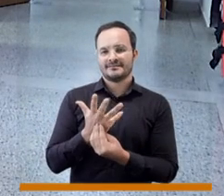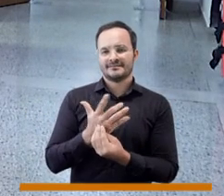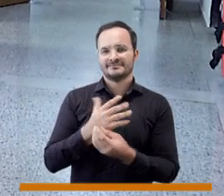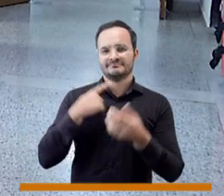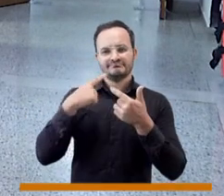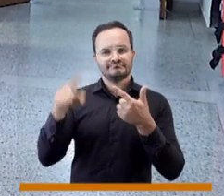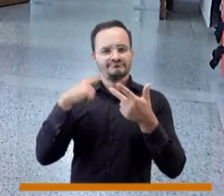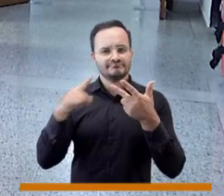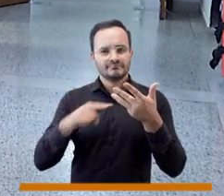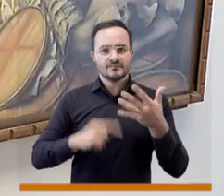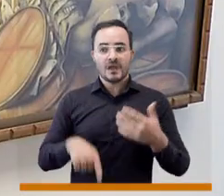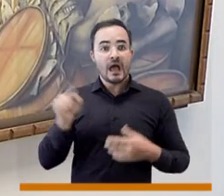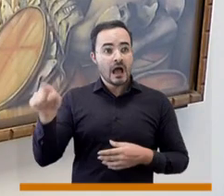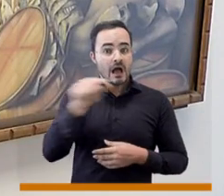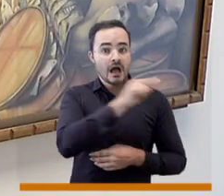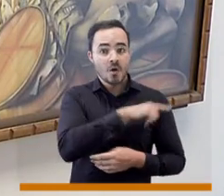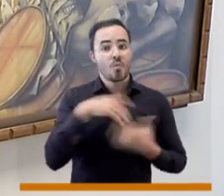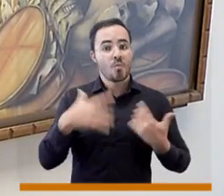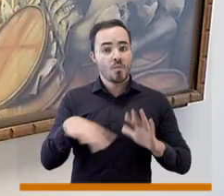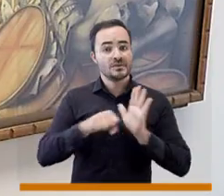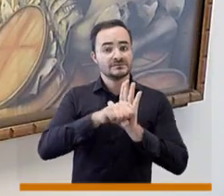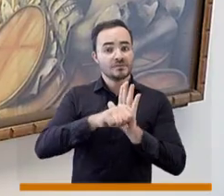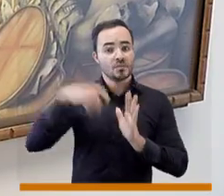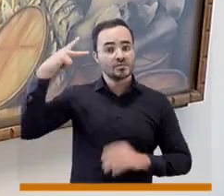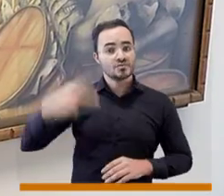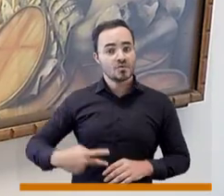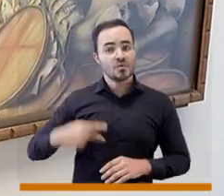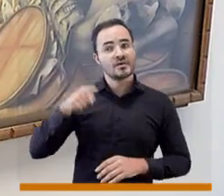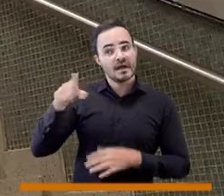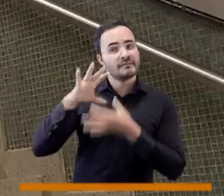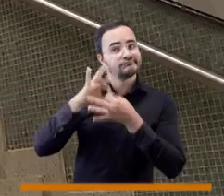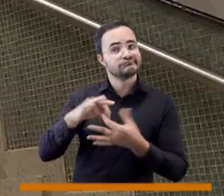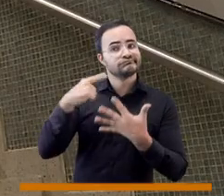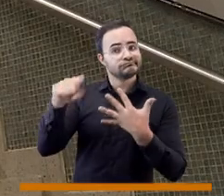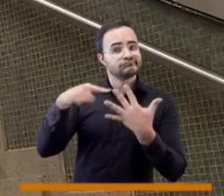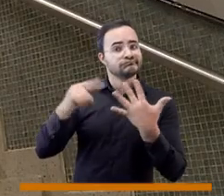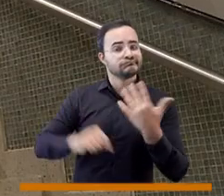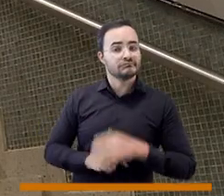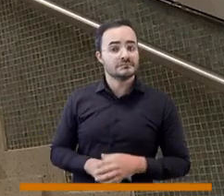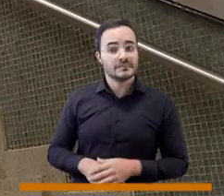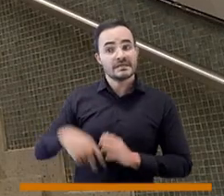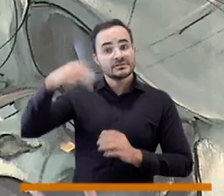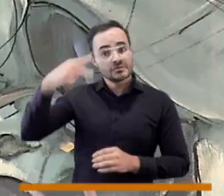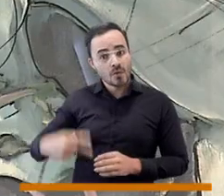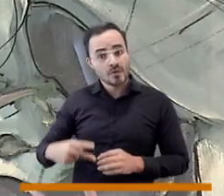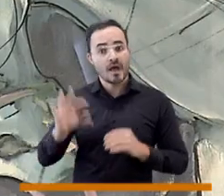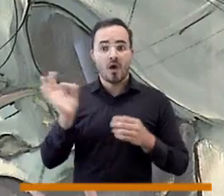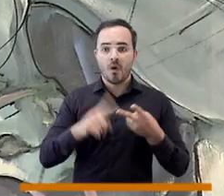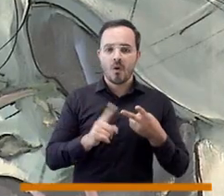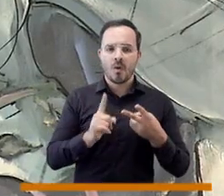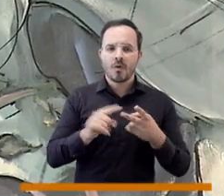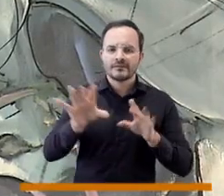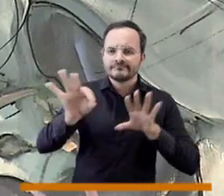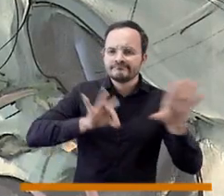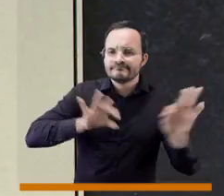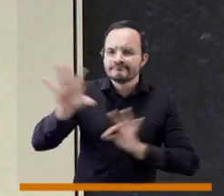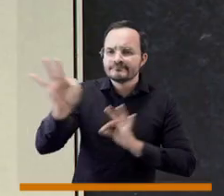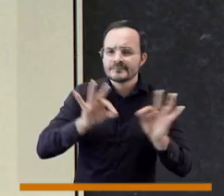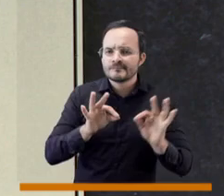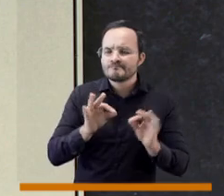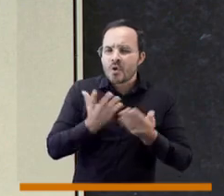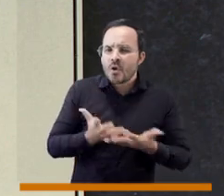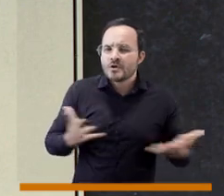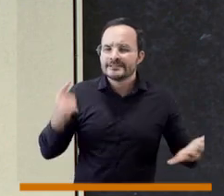establecen una fuerte narrativa y una interpretación bien interesante, tanto de la historia como de los elementos simbólicos que